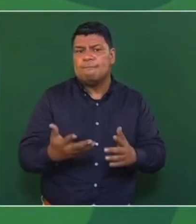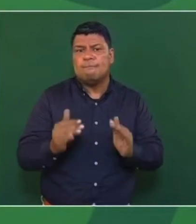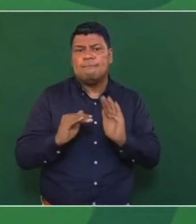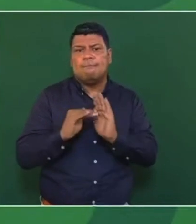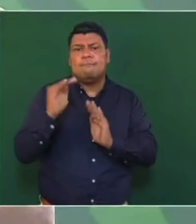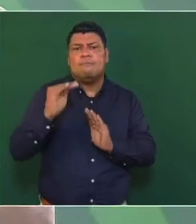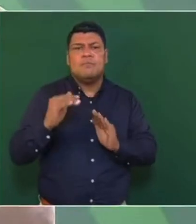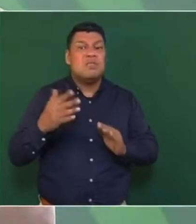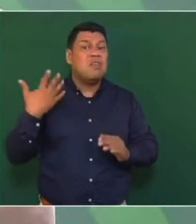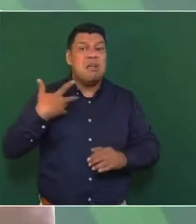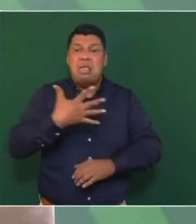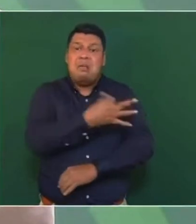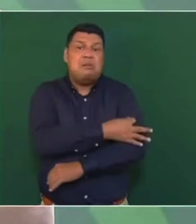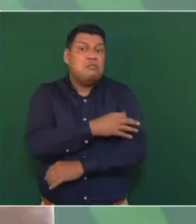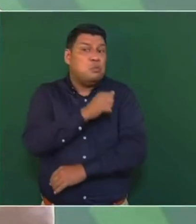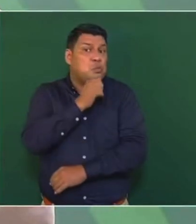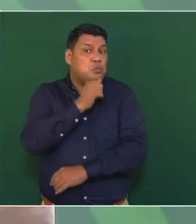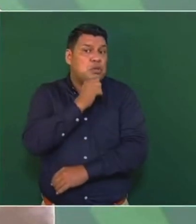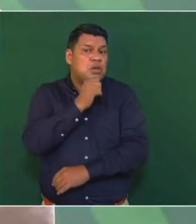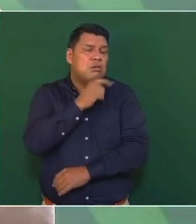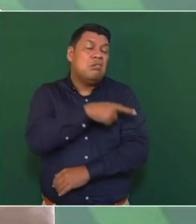mayor son los que no se han vacunado.